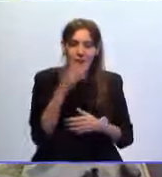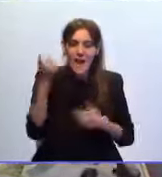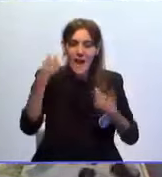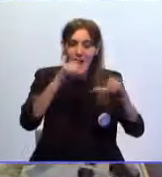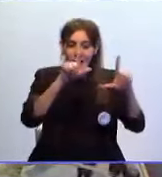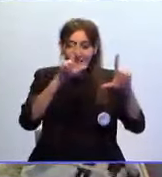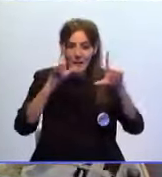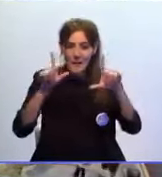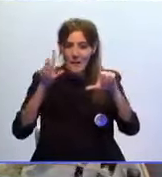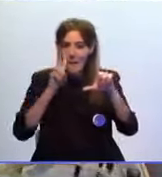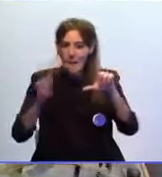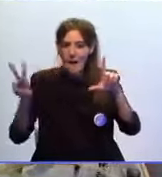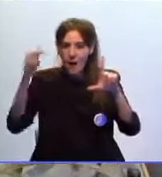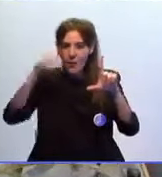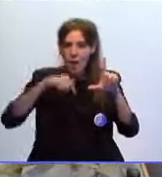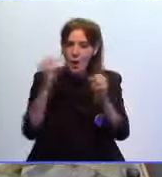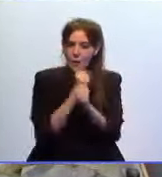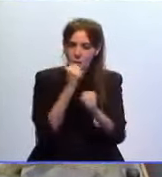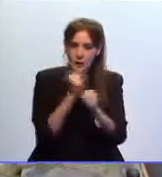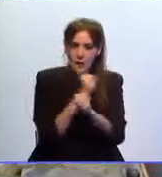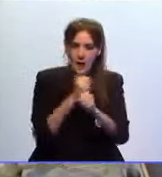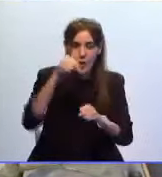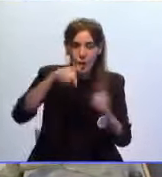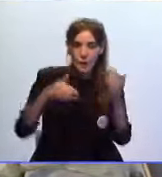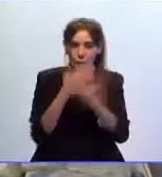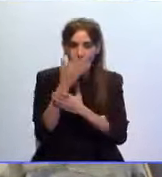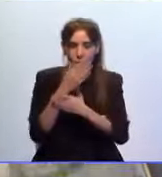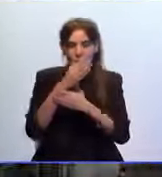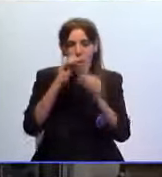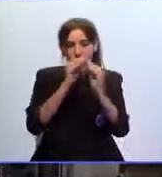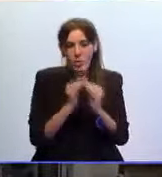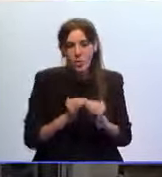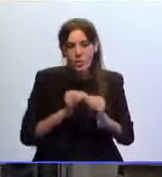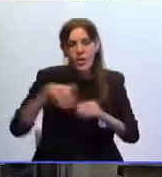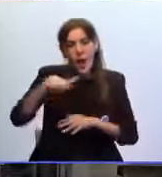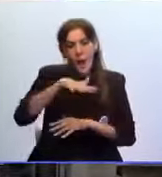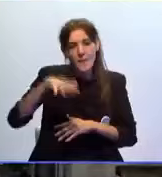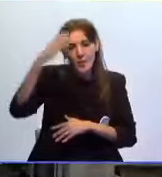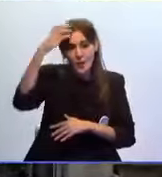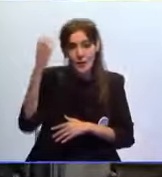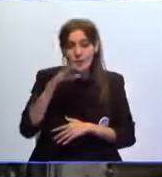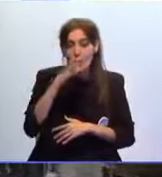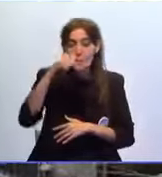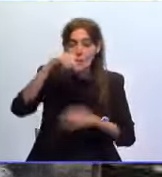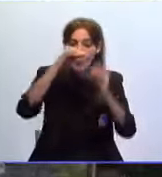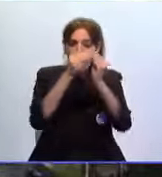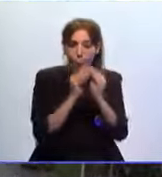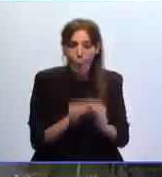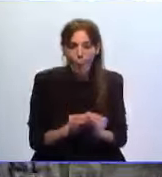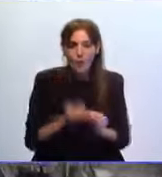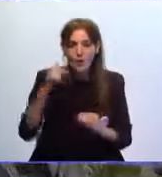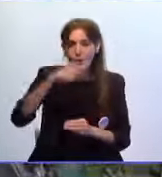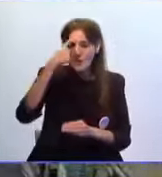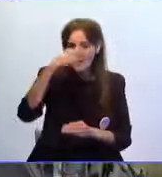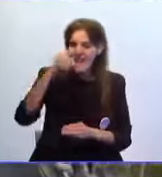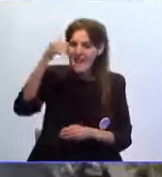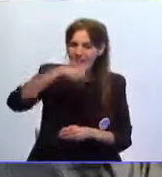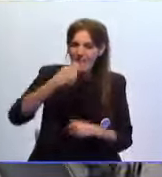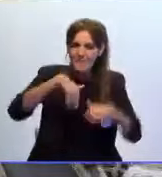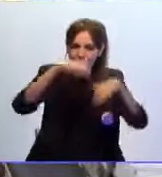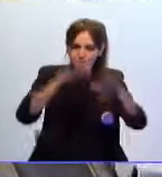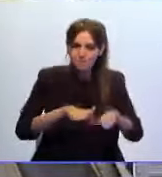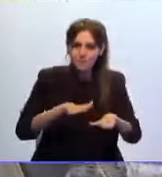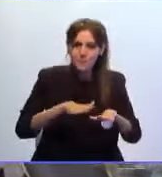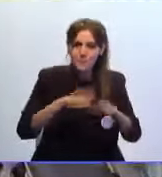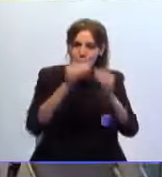estas imágenes corresponden a los trabajos que esta mañana se estaban llevando a cabo en la Plaza de los Reyes para instalar la que ya se ha convertido en una de